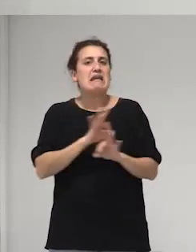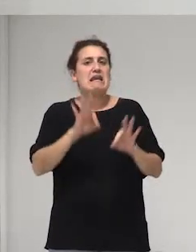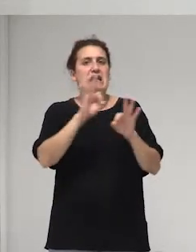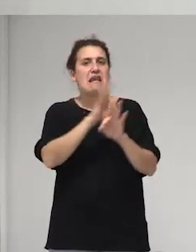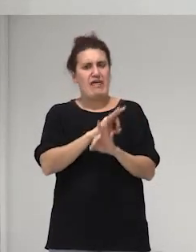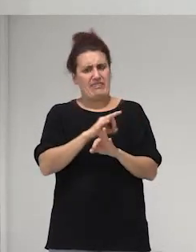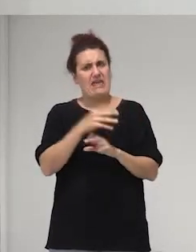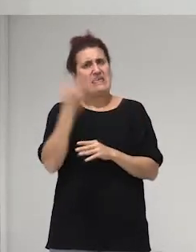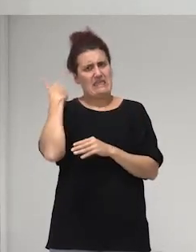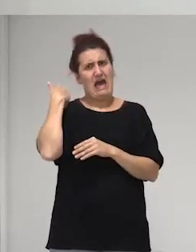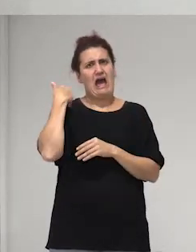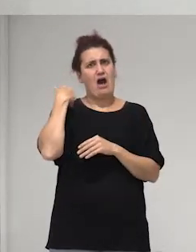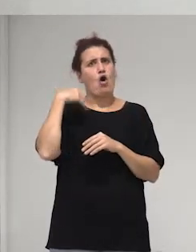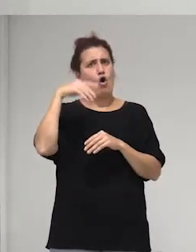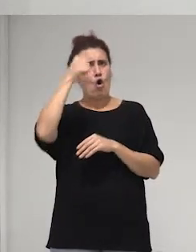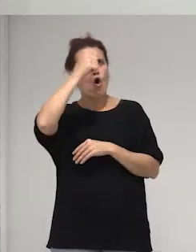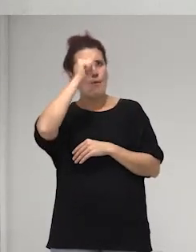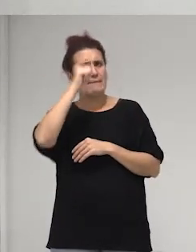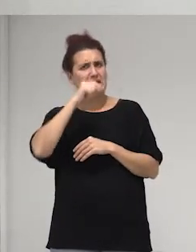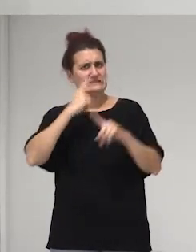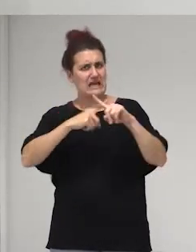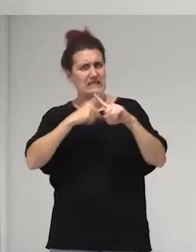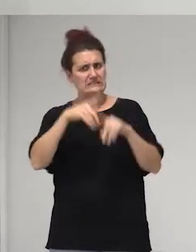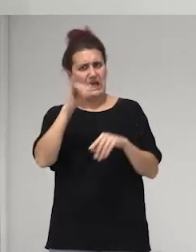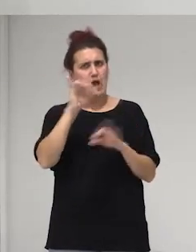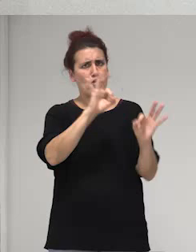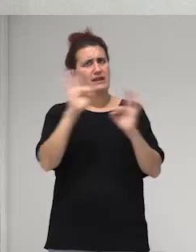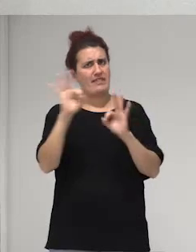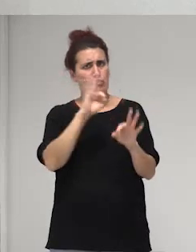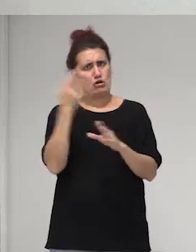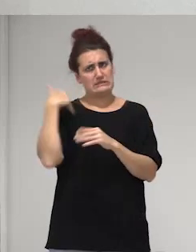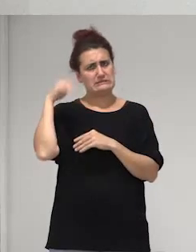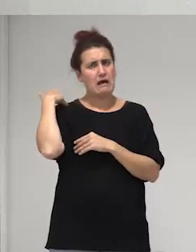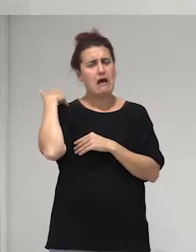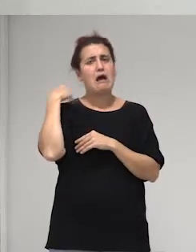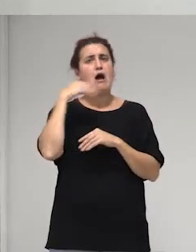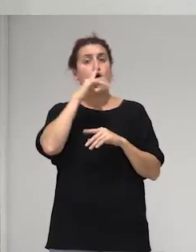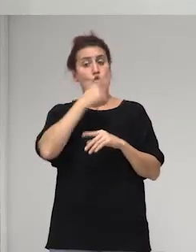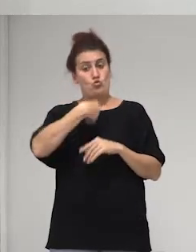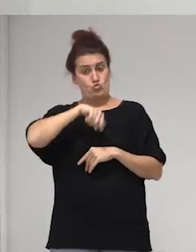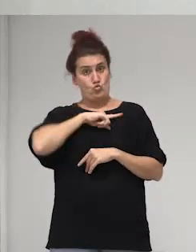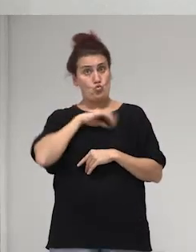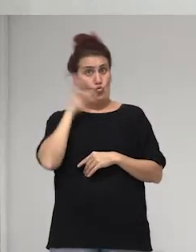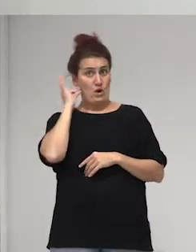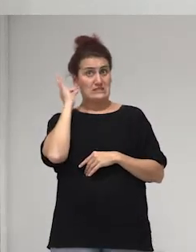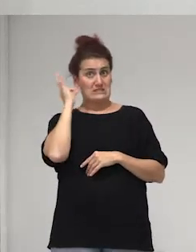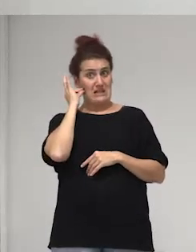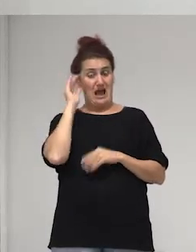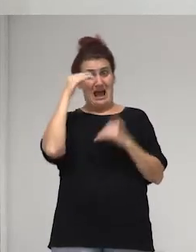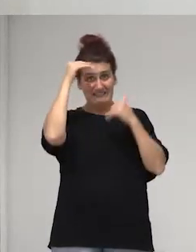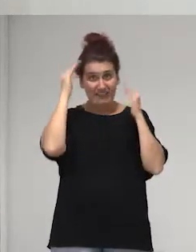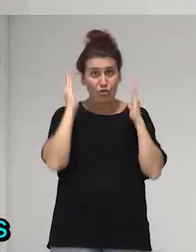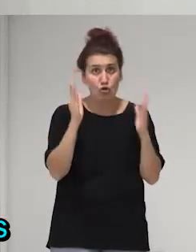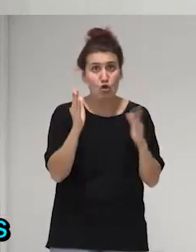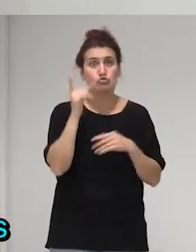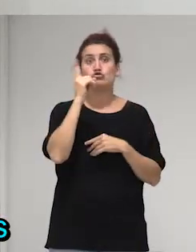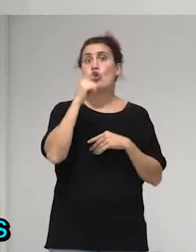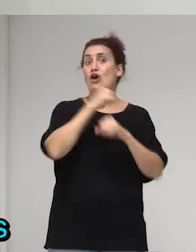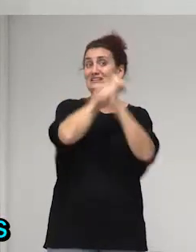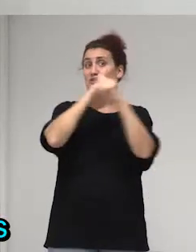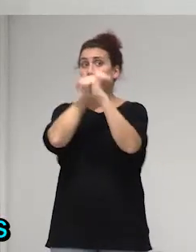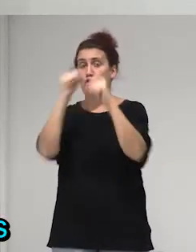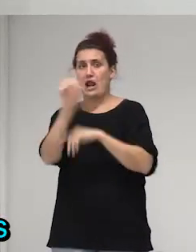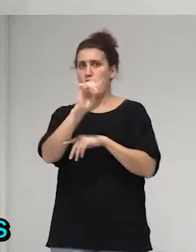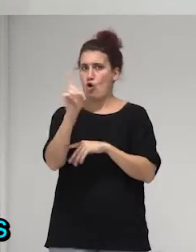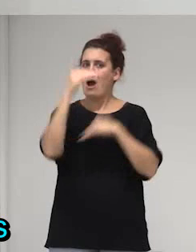organizaciones de hombres gay pues nuestra atención no solo institucional sino